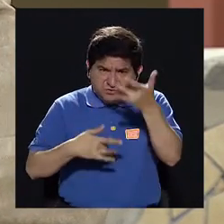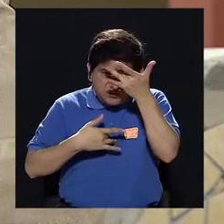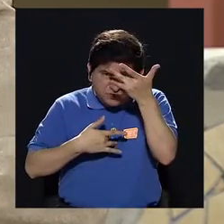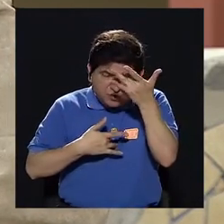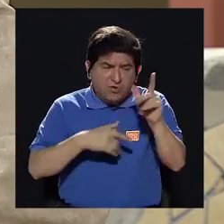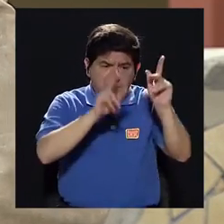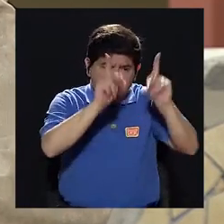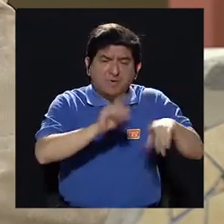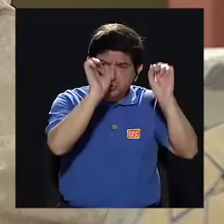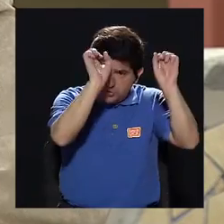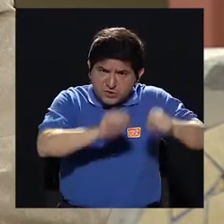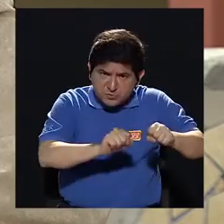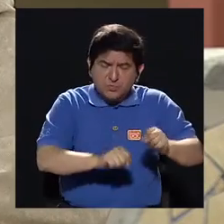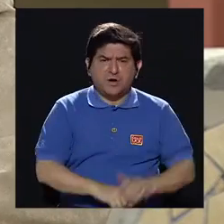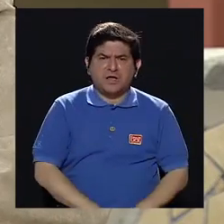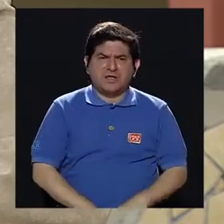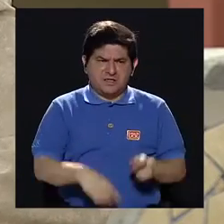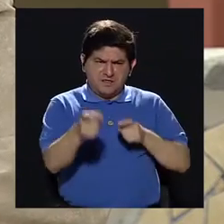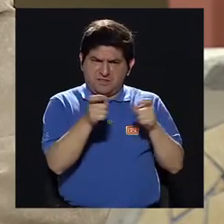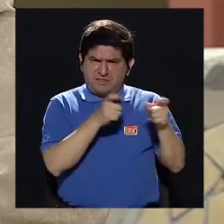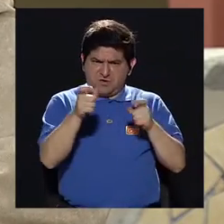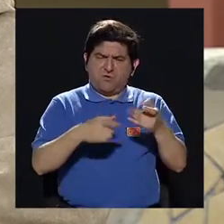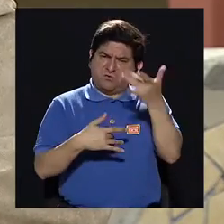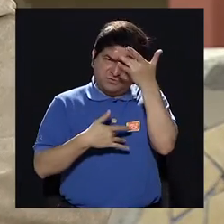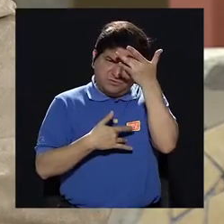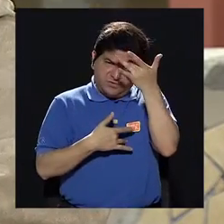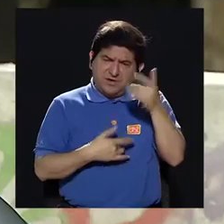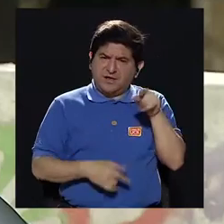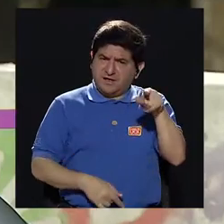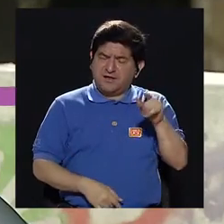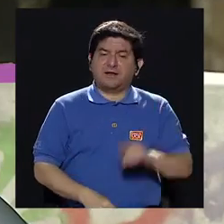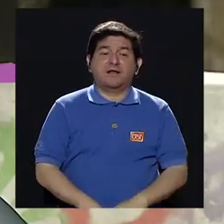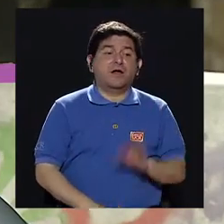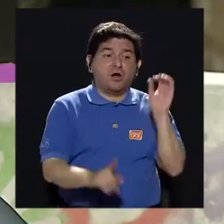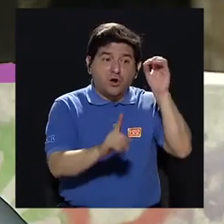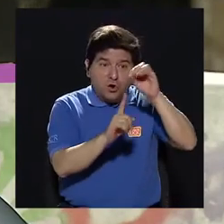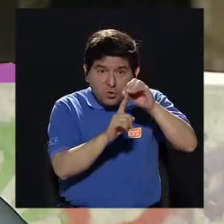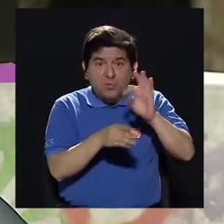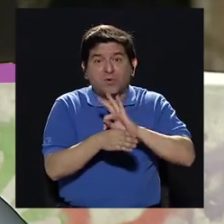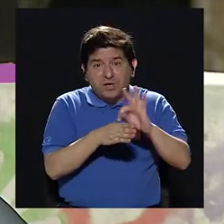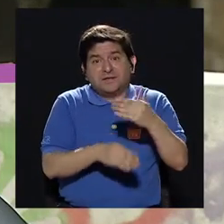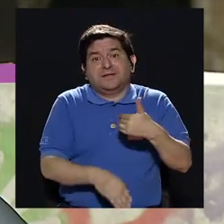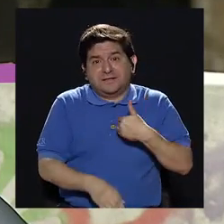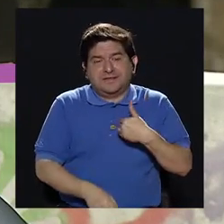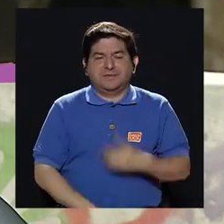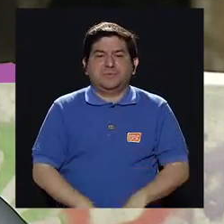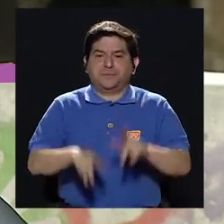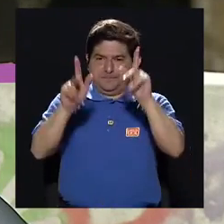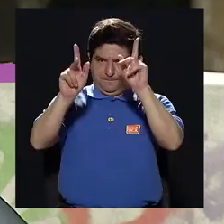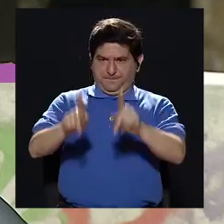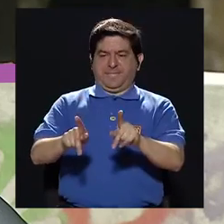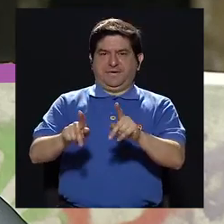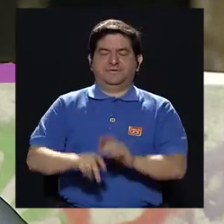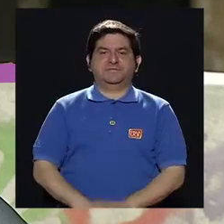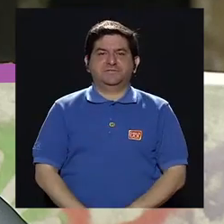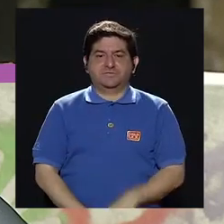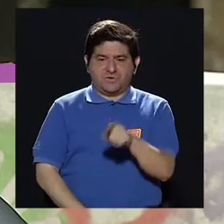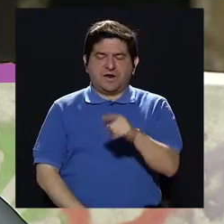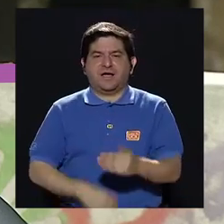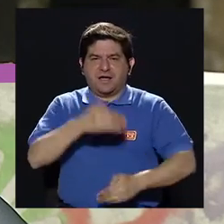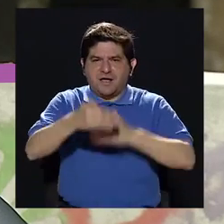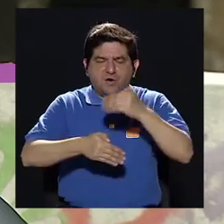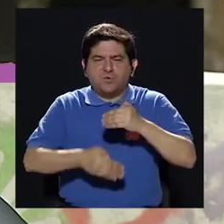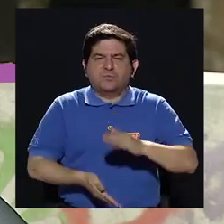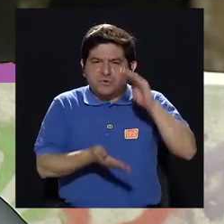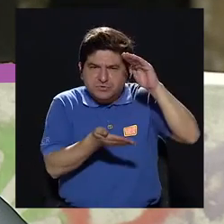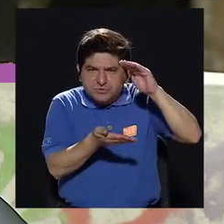esta enfermedad. Las personas logran tener un control de su padecimiento. Ese es el objetivo del tratamiento, lograr que el paciente entre en